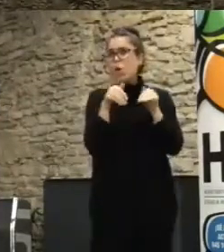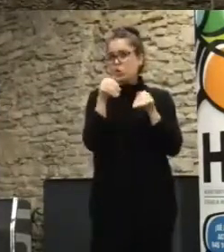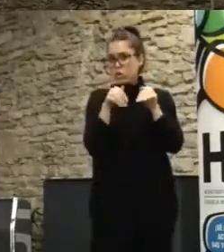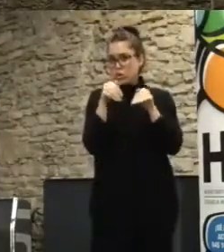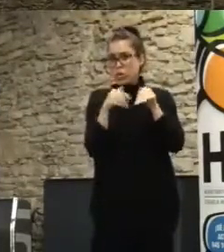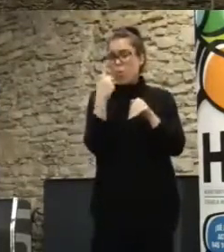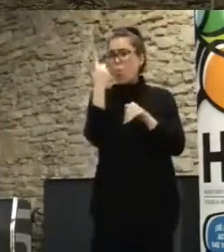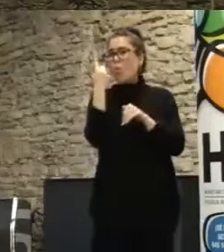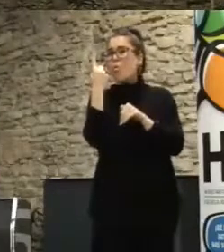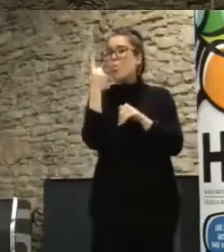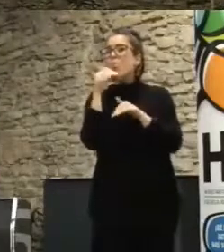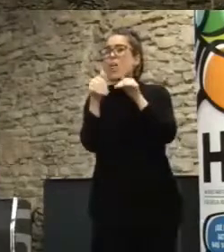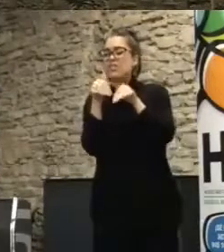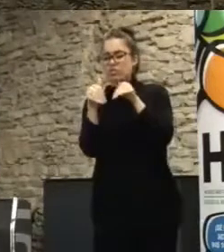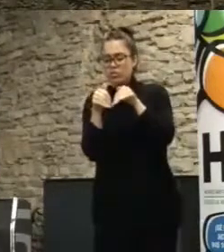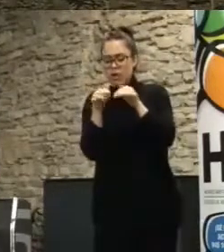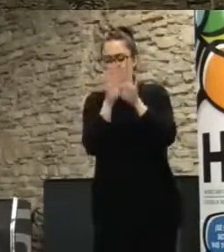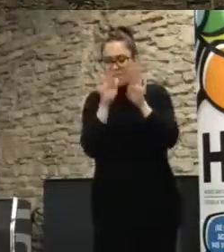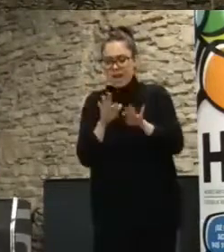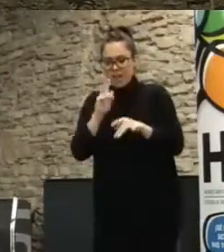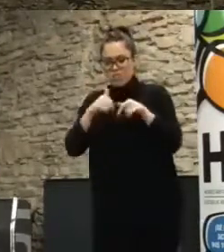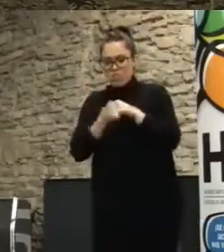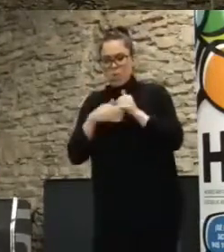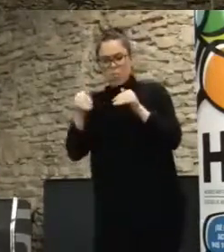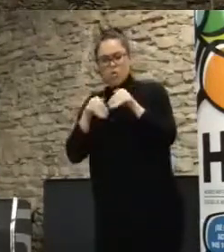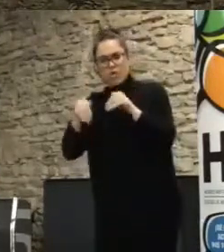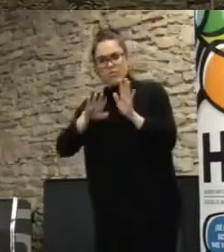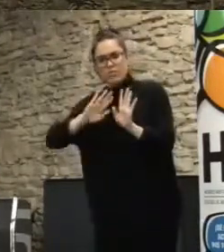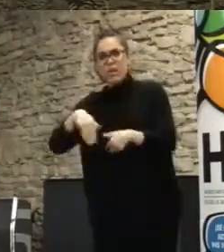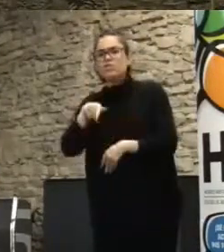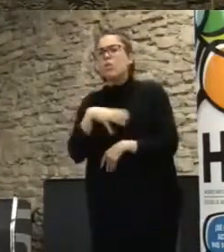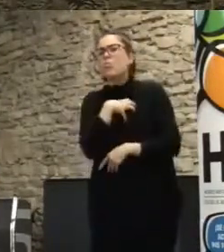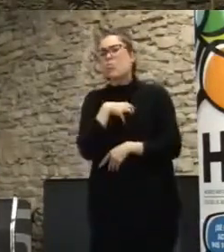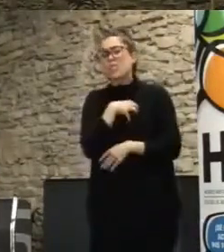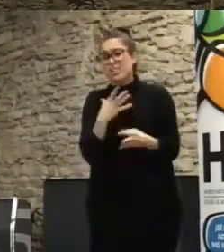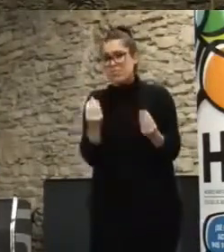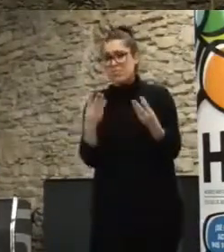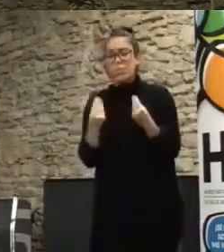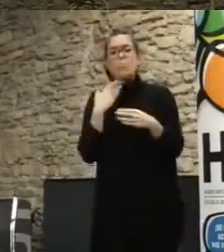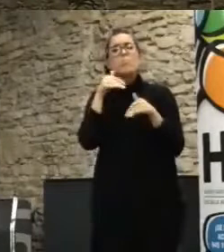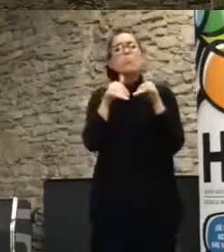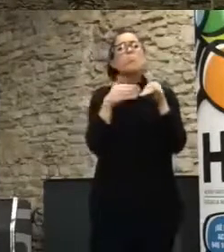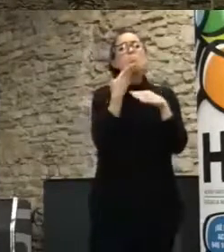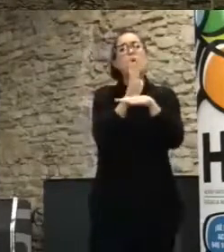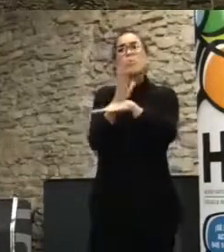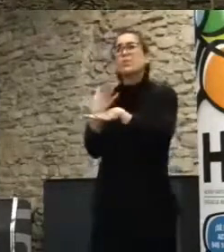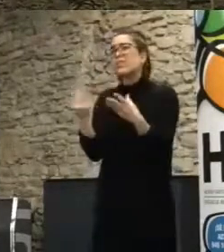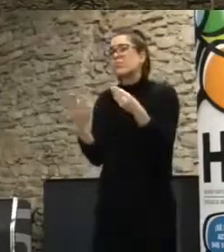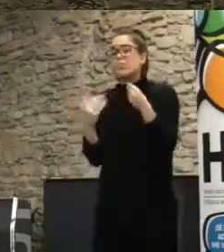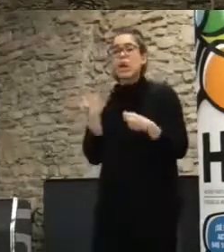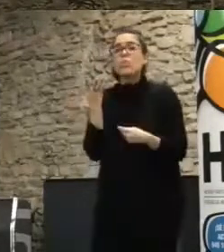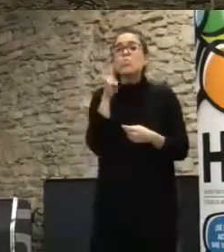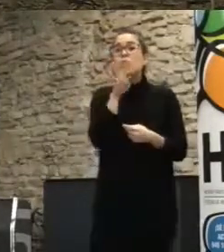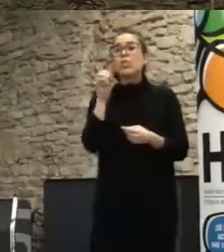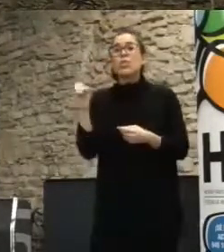se pasa a una votación final. Realmente, es lo que más se está costando porque cuesta mucho, hay muchas propuestas, hay casi 400.000 usuarios